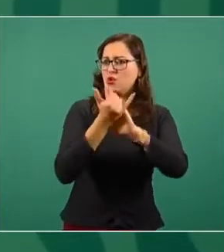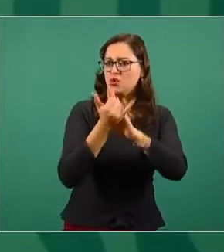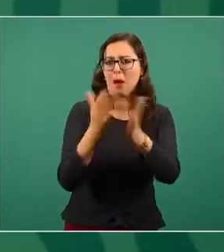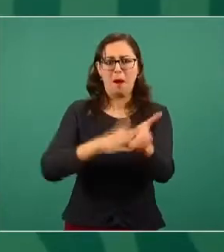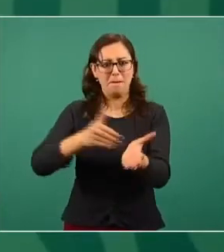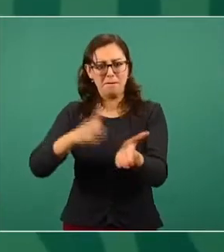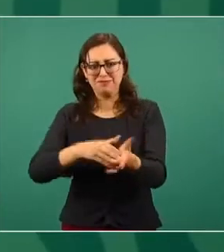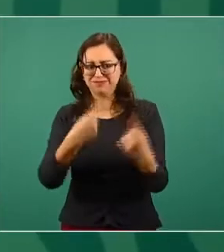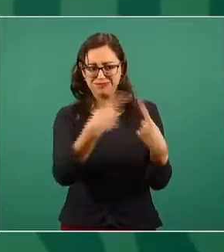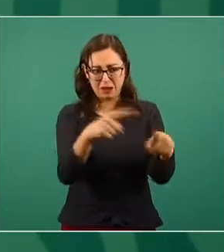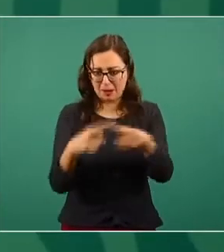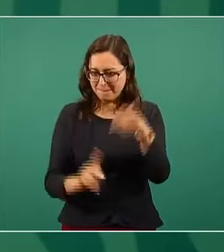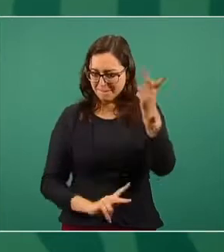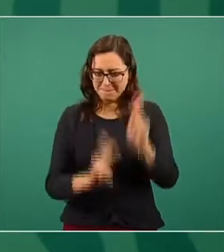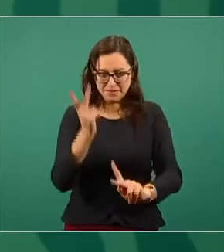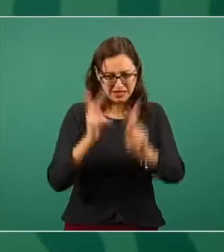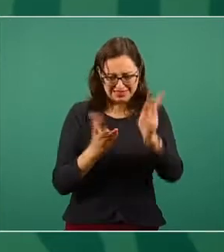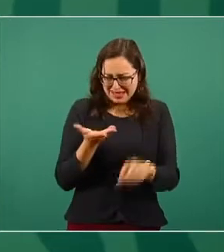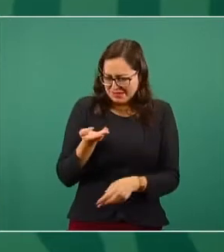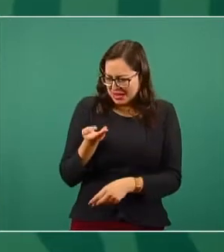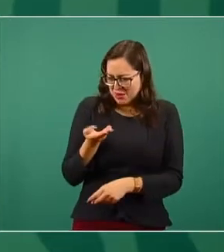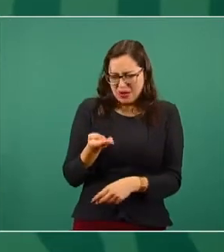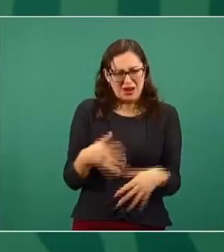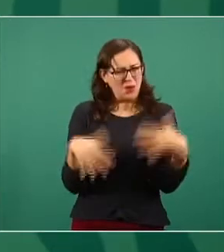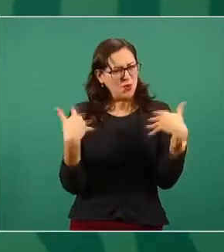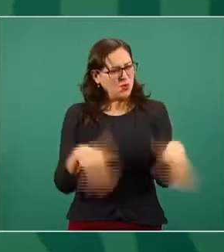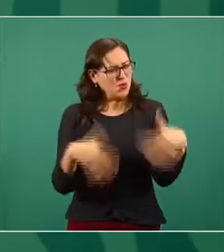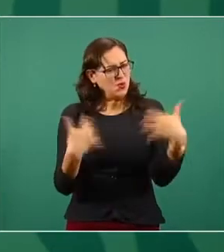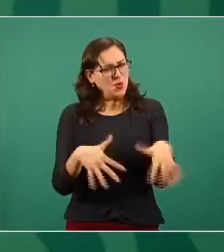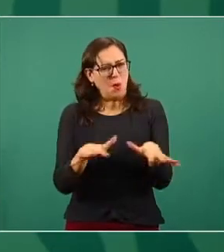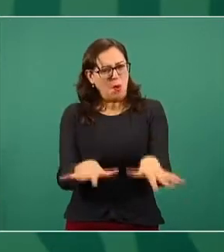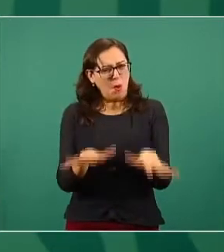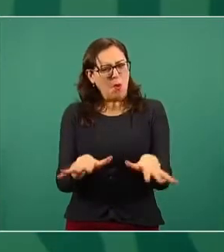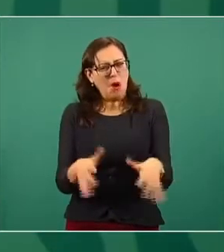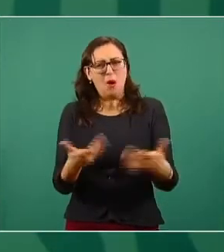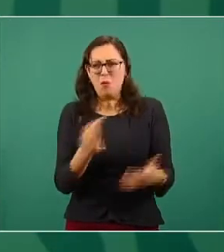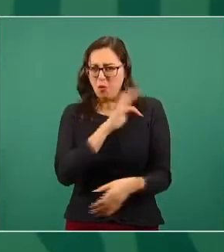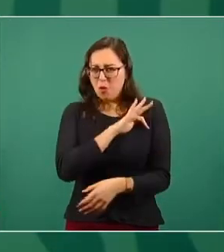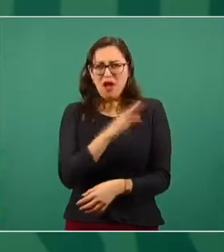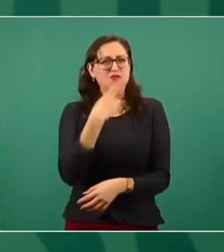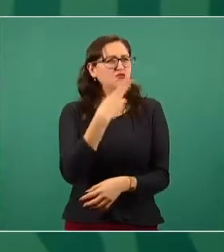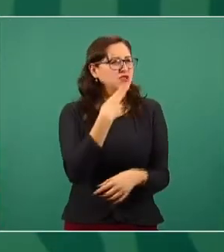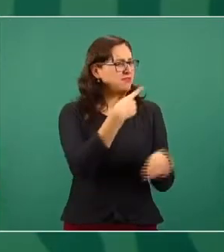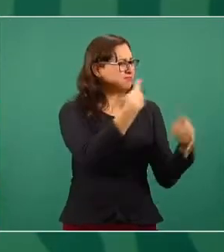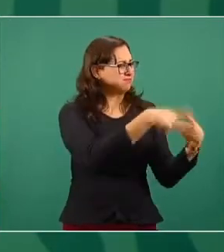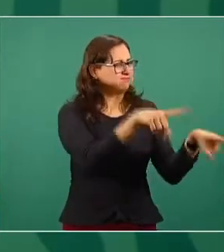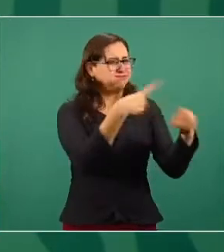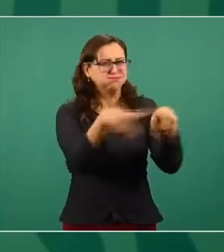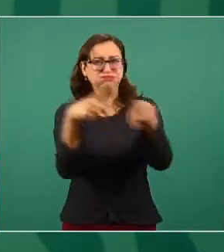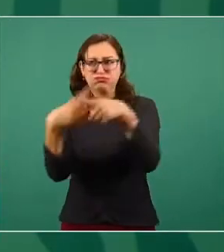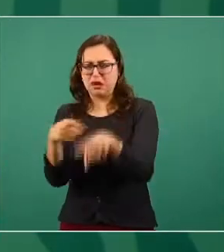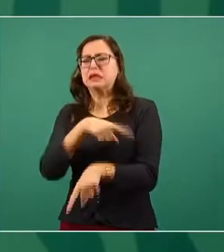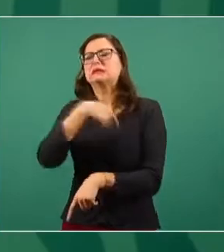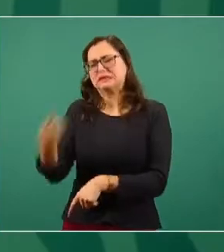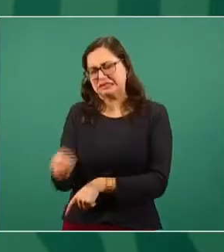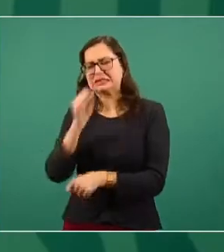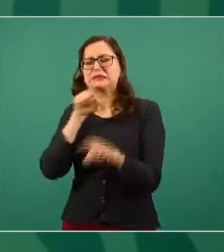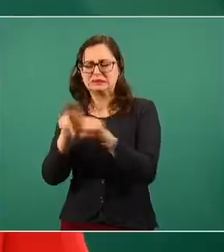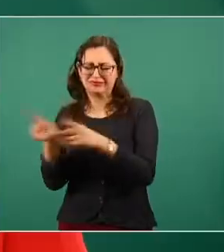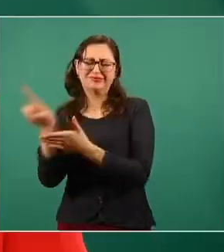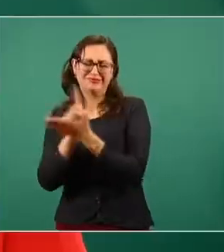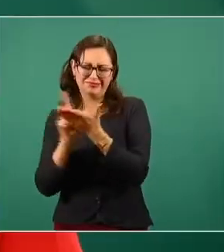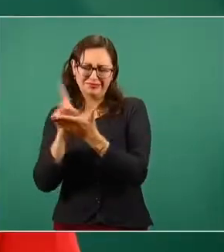papel, etcétera, y que se puede ir avanzando, obviamente también en el uso lúdico, pero más aún en el uso medicinal.